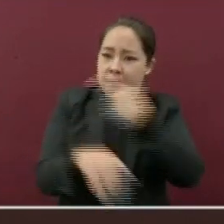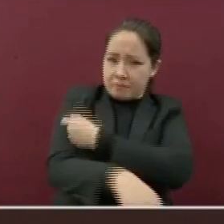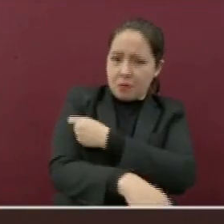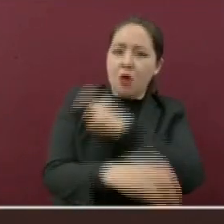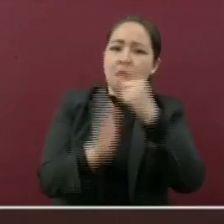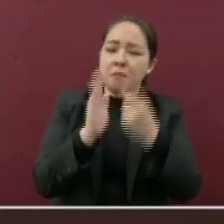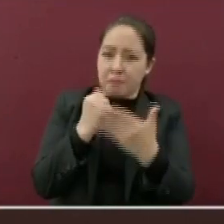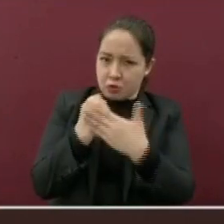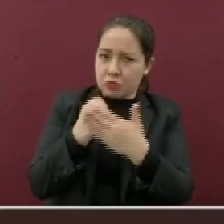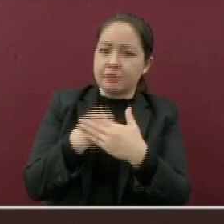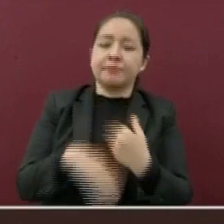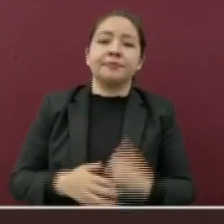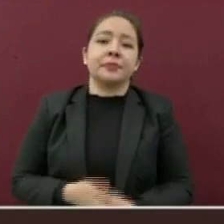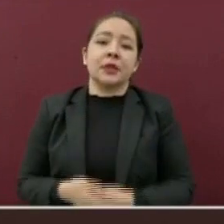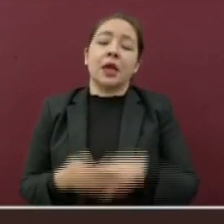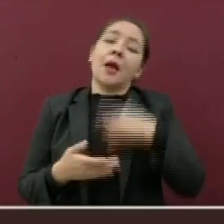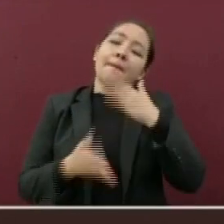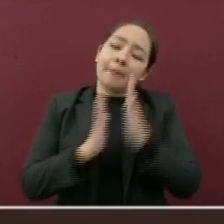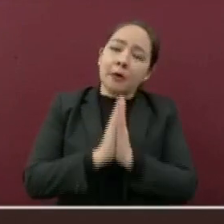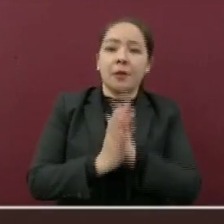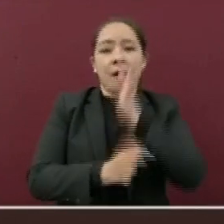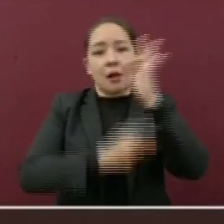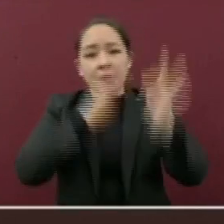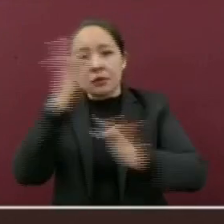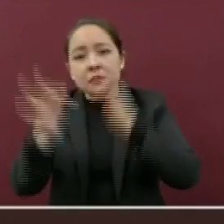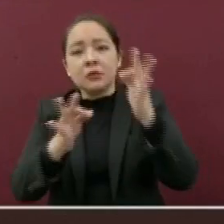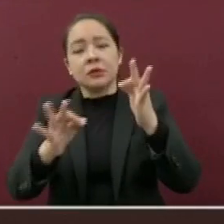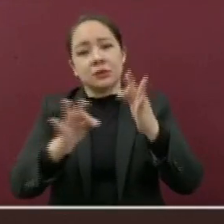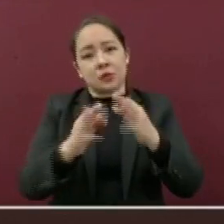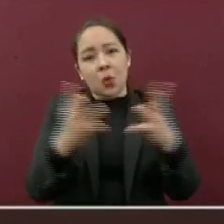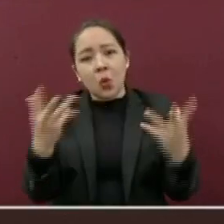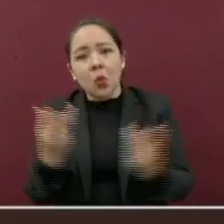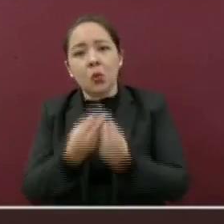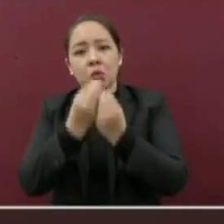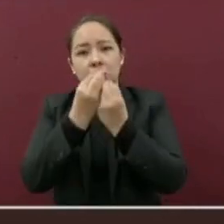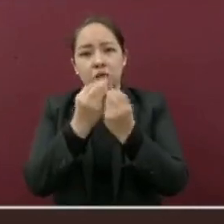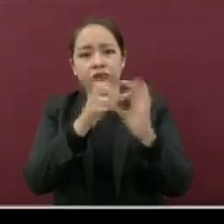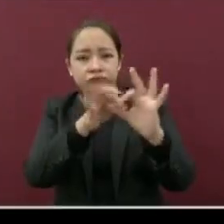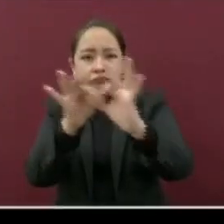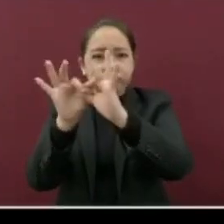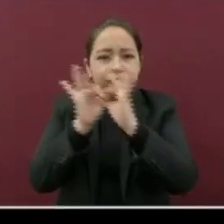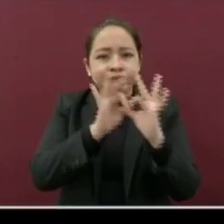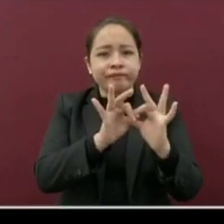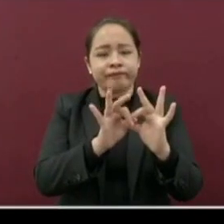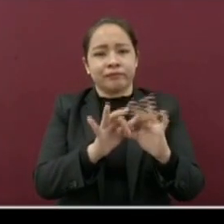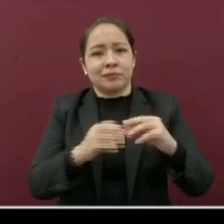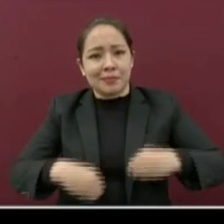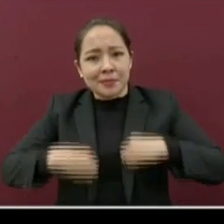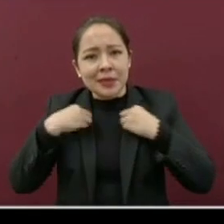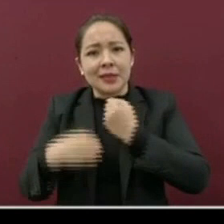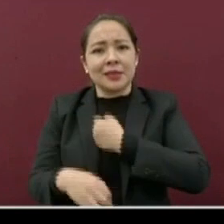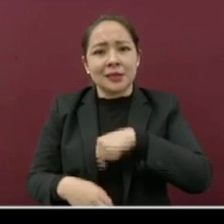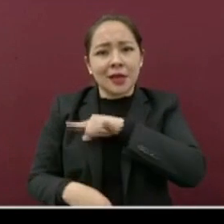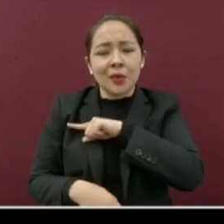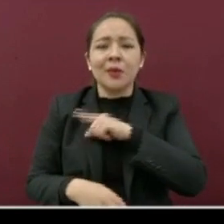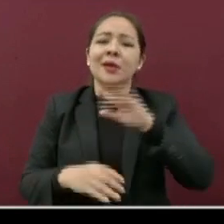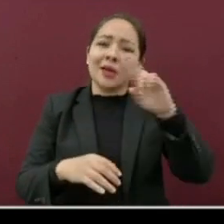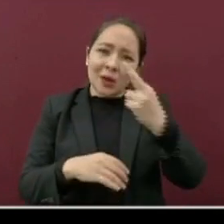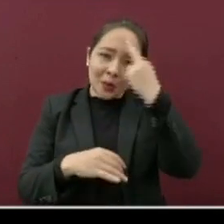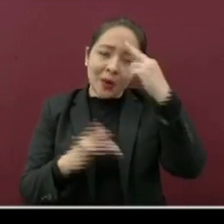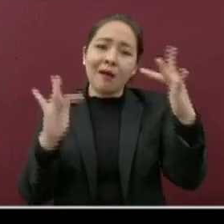unidos en la protección de la vida y la salud. Recuerden también que tienen los canales de comunicación